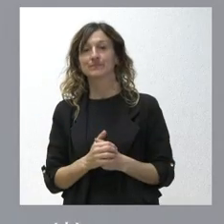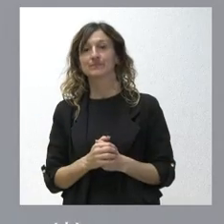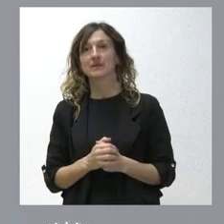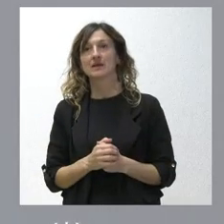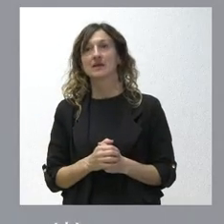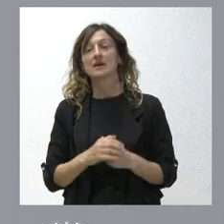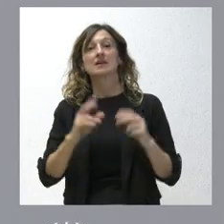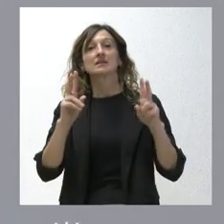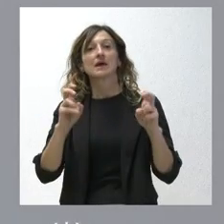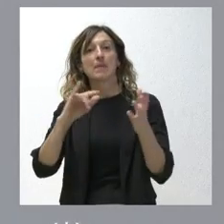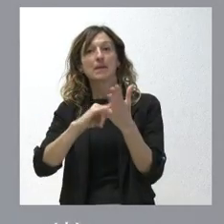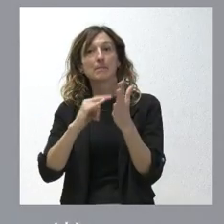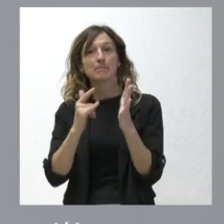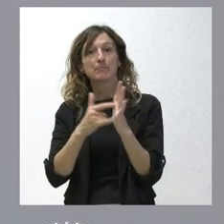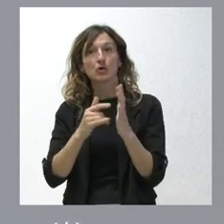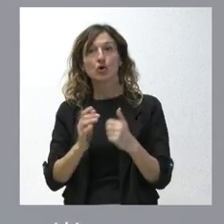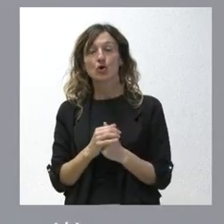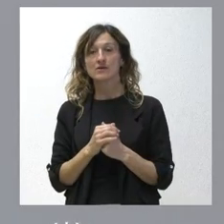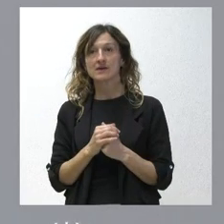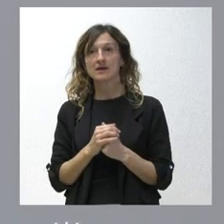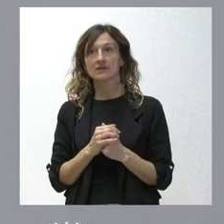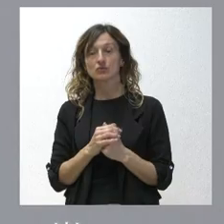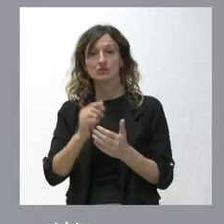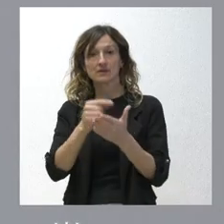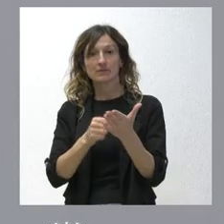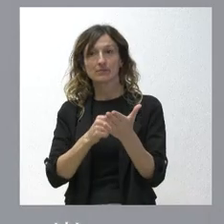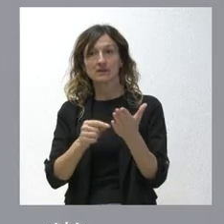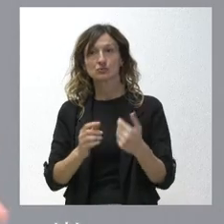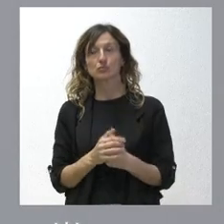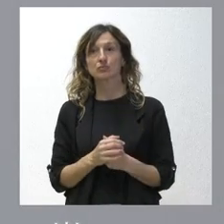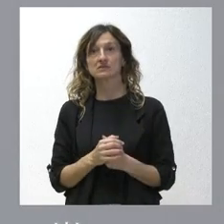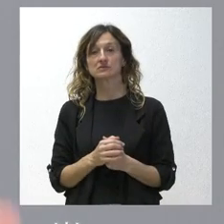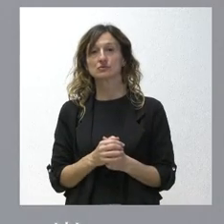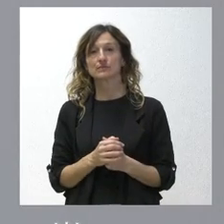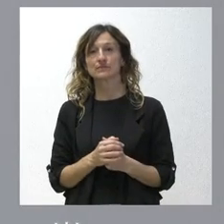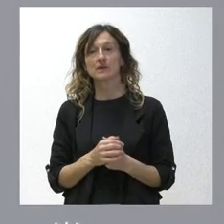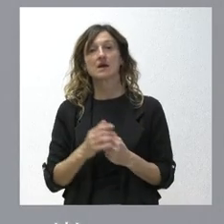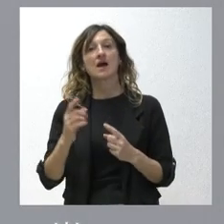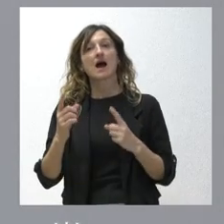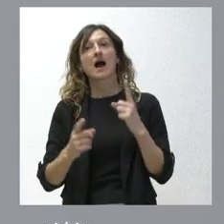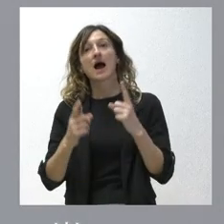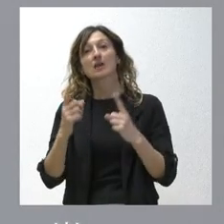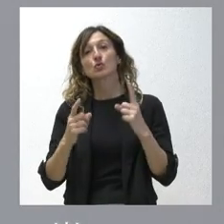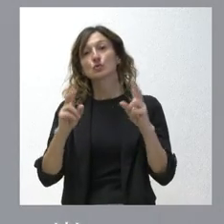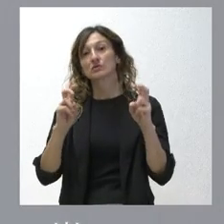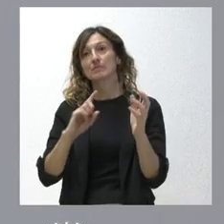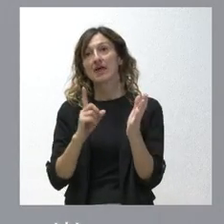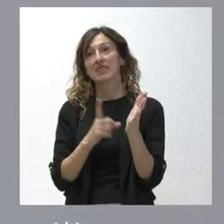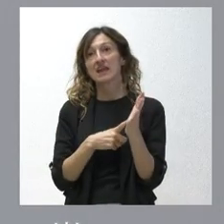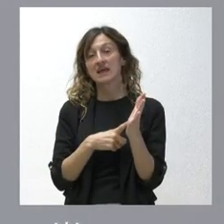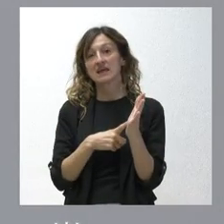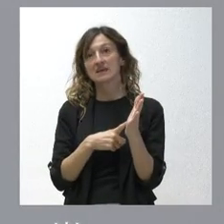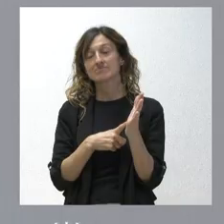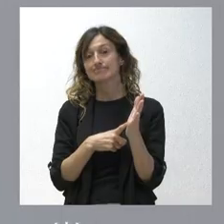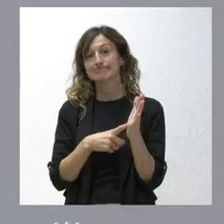pasar con los proyectos que están en el proyecto de presupuestos pues algunos de ellos que van a exigir rango de ley pues quedan sin